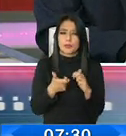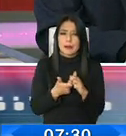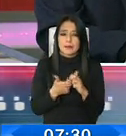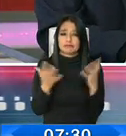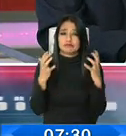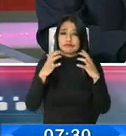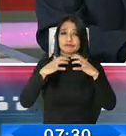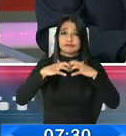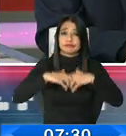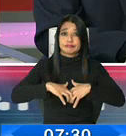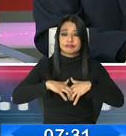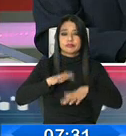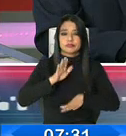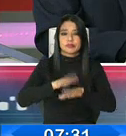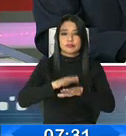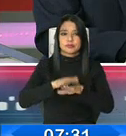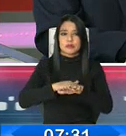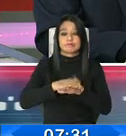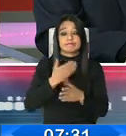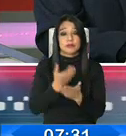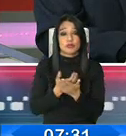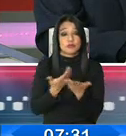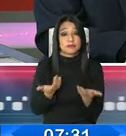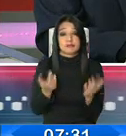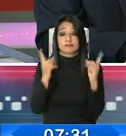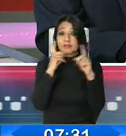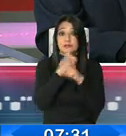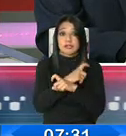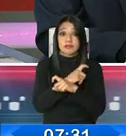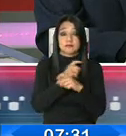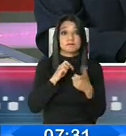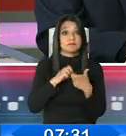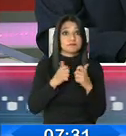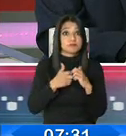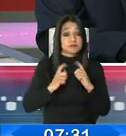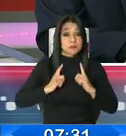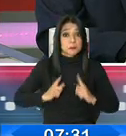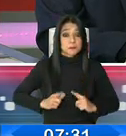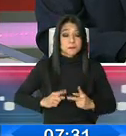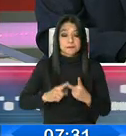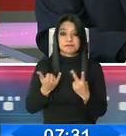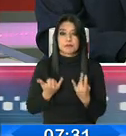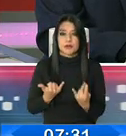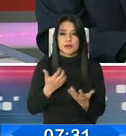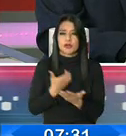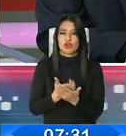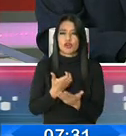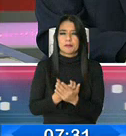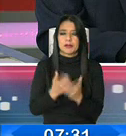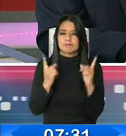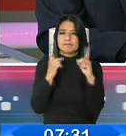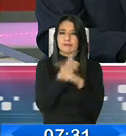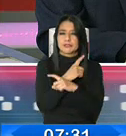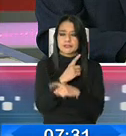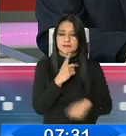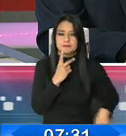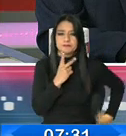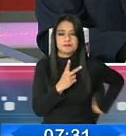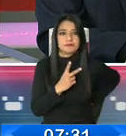golpeados ya por la crisis que estamos viviendo, crisis sanitaria en un inicio y ahora esta crisis económica sumamente fuerte.